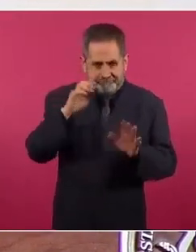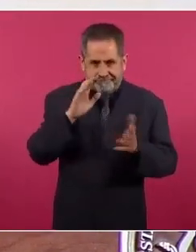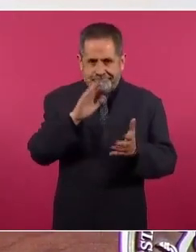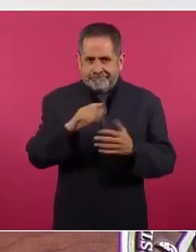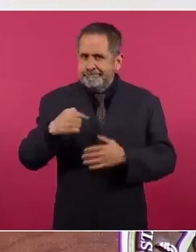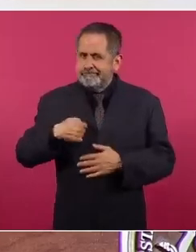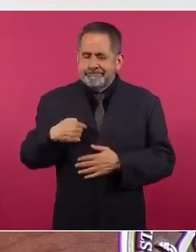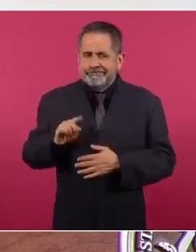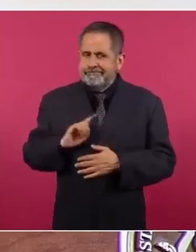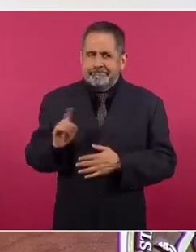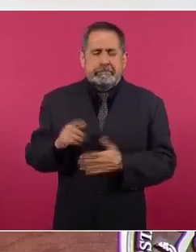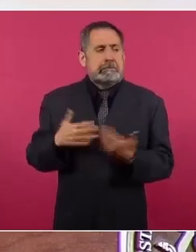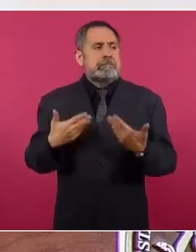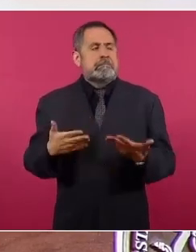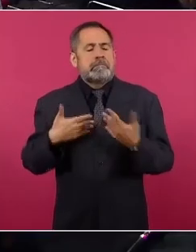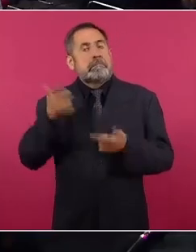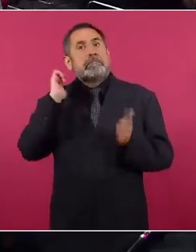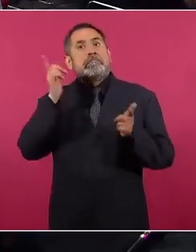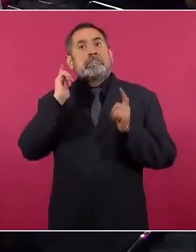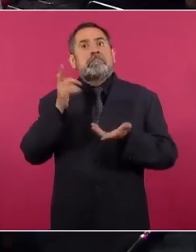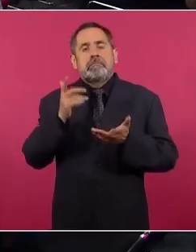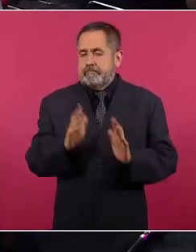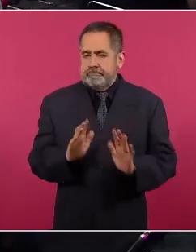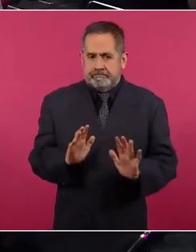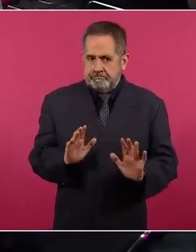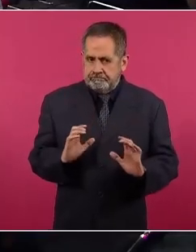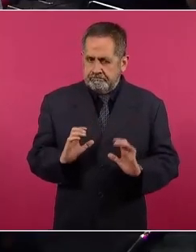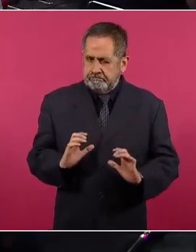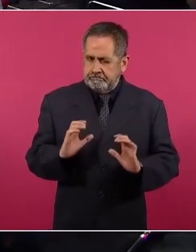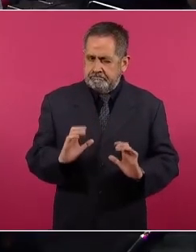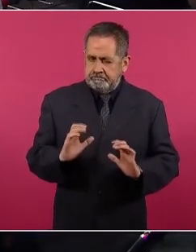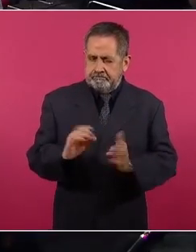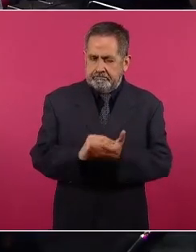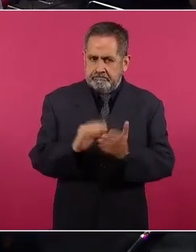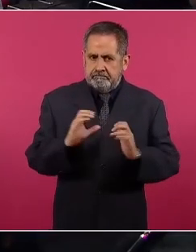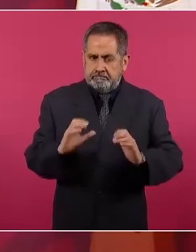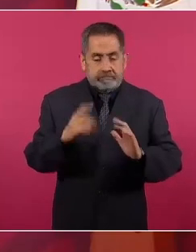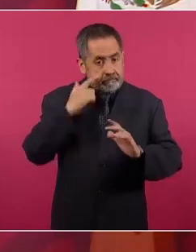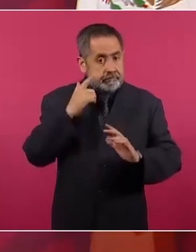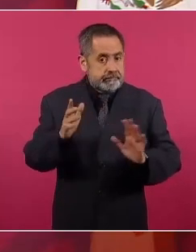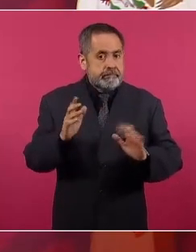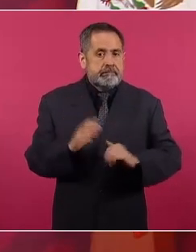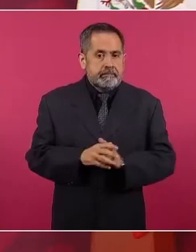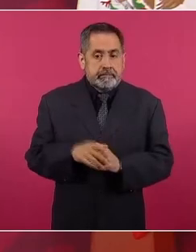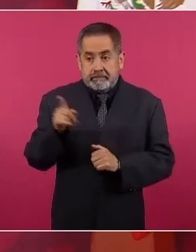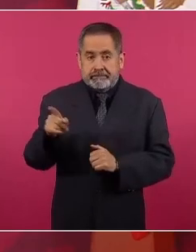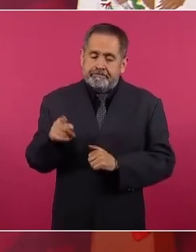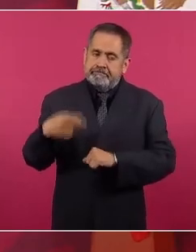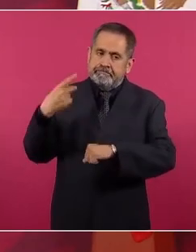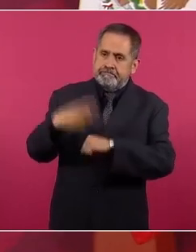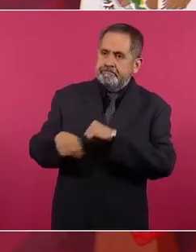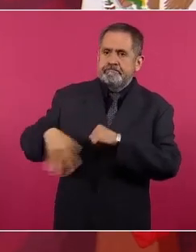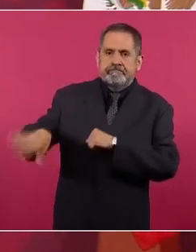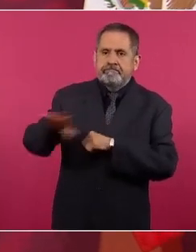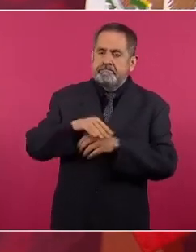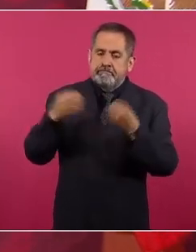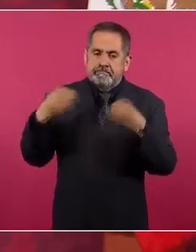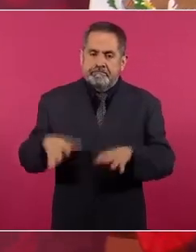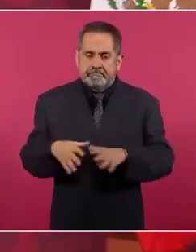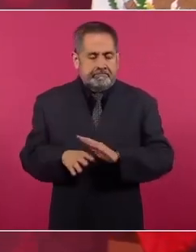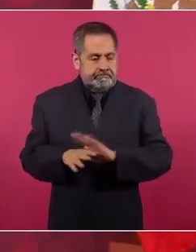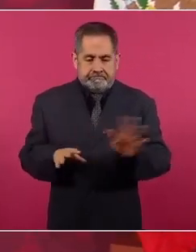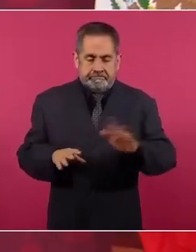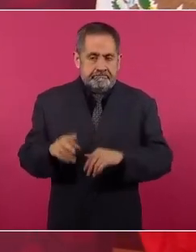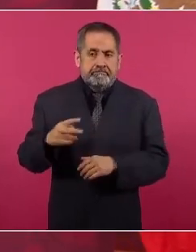Nosotros no nos vamos a confiar. Porque esto sí daña mucho la